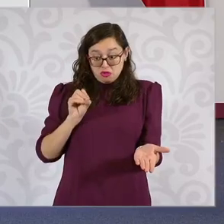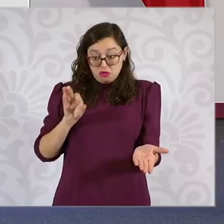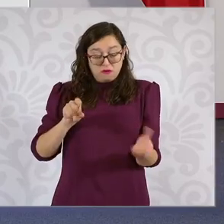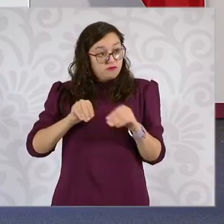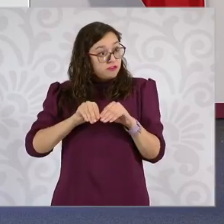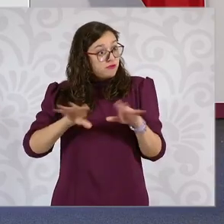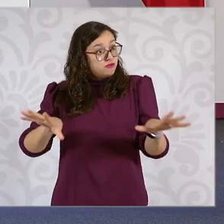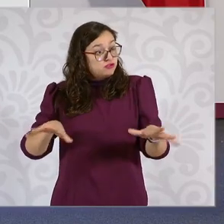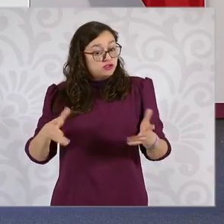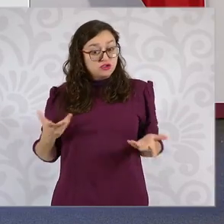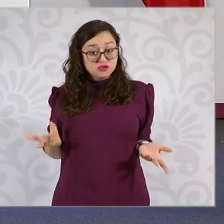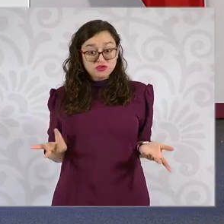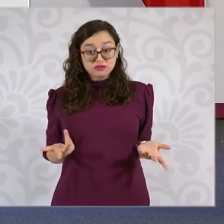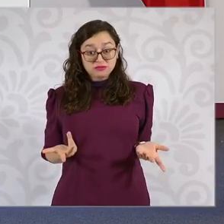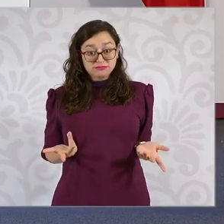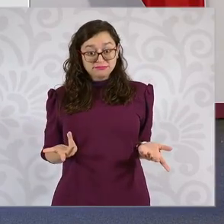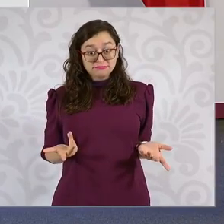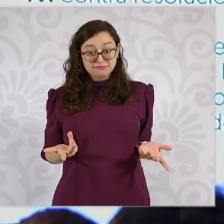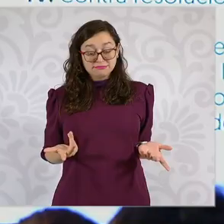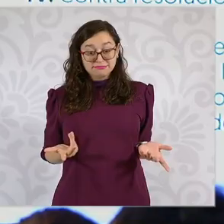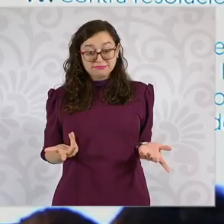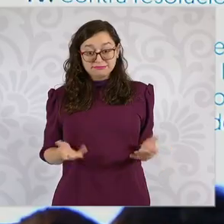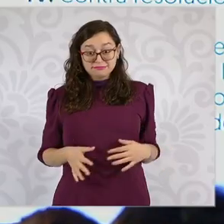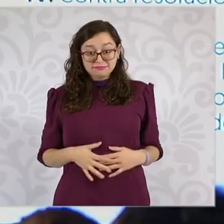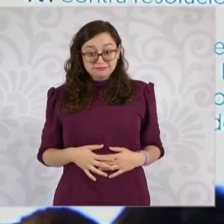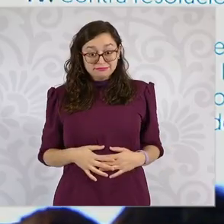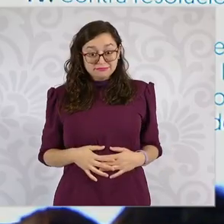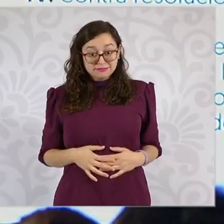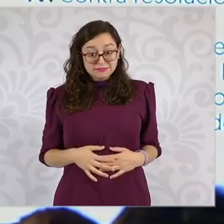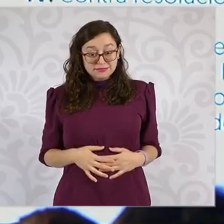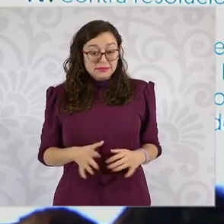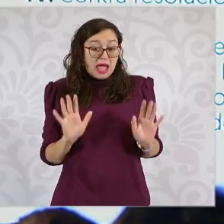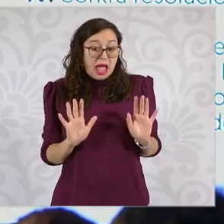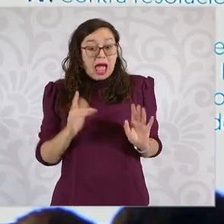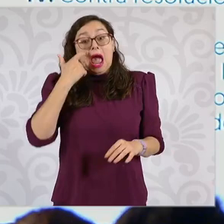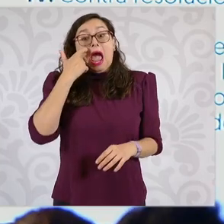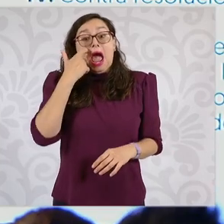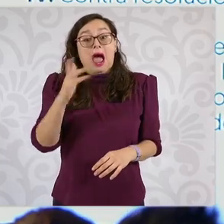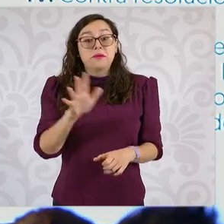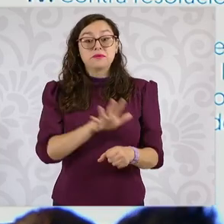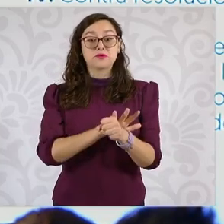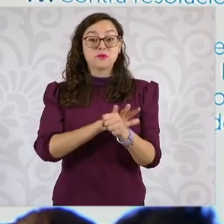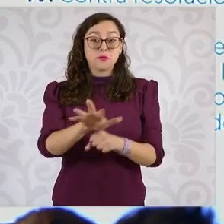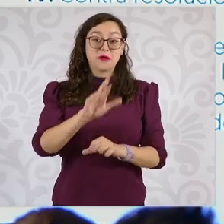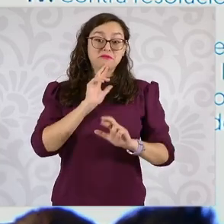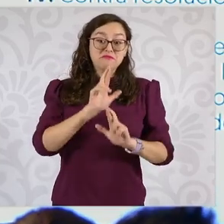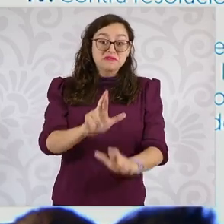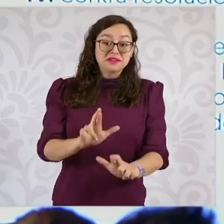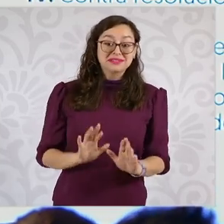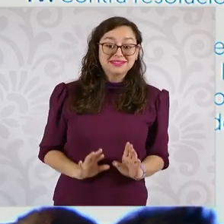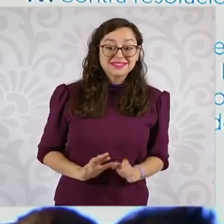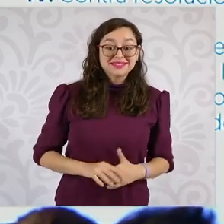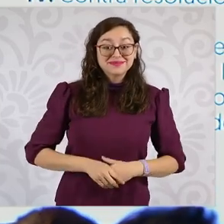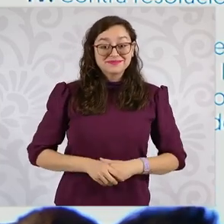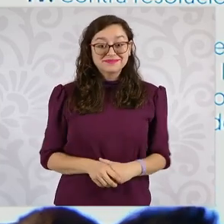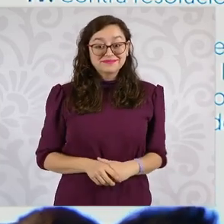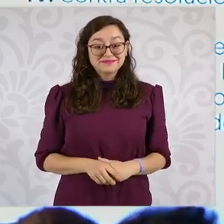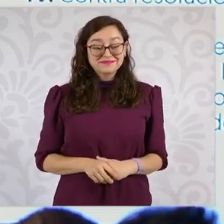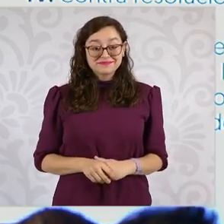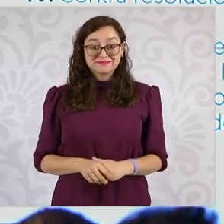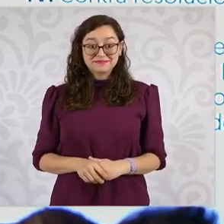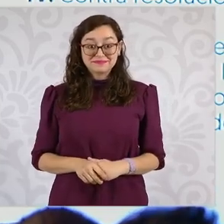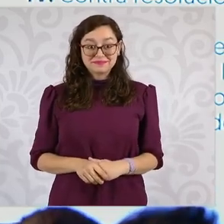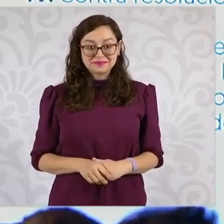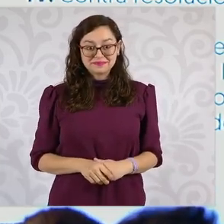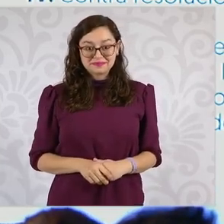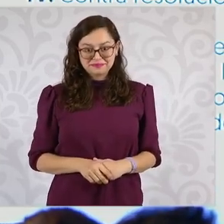de la Federación, para ver qué nos contesta el Legislativo. Pero